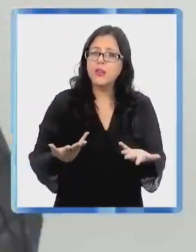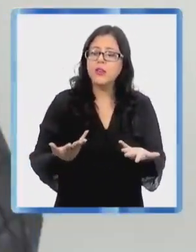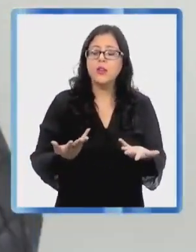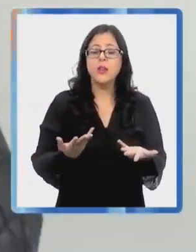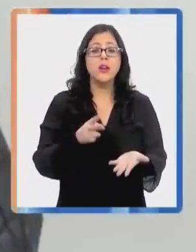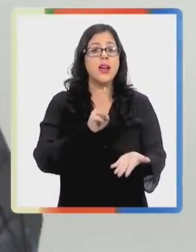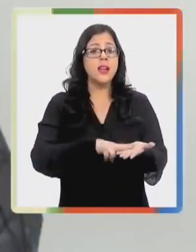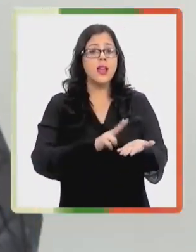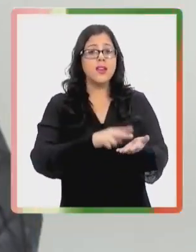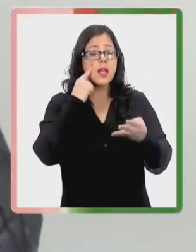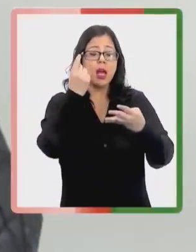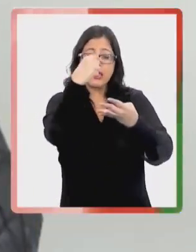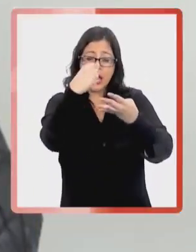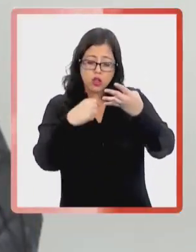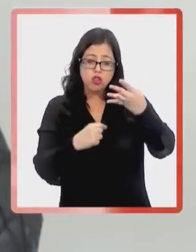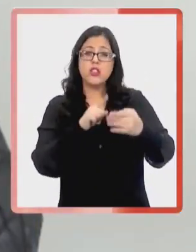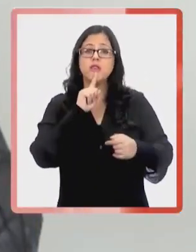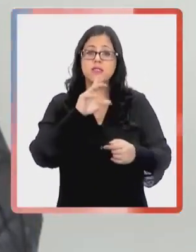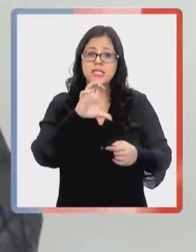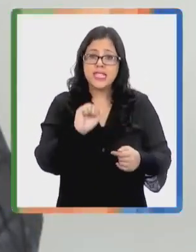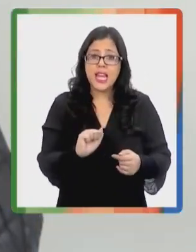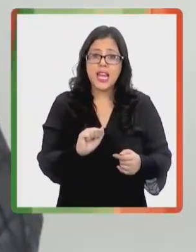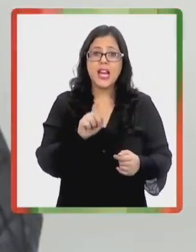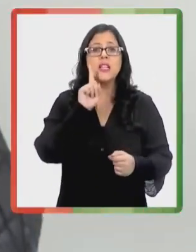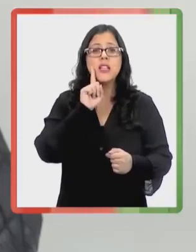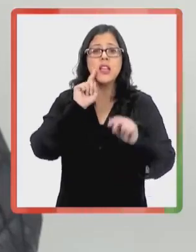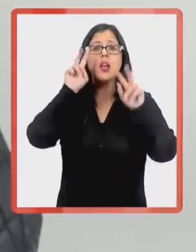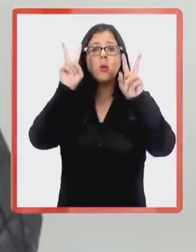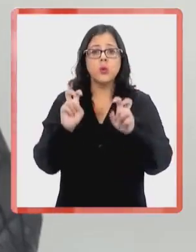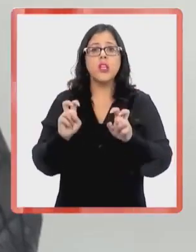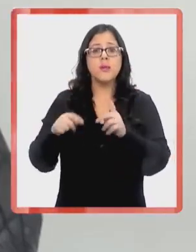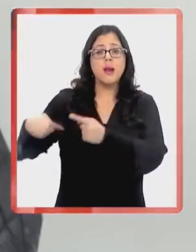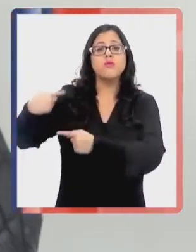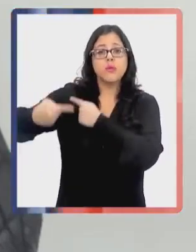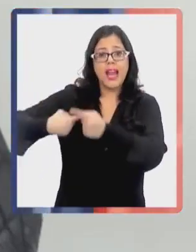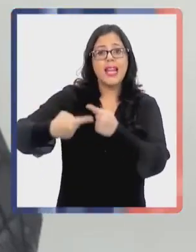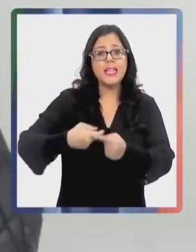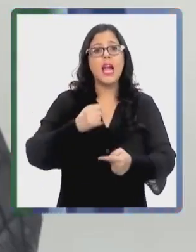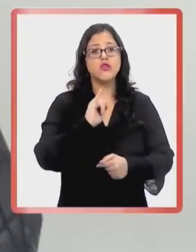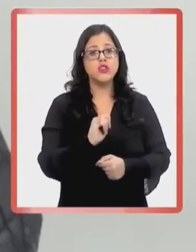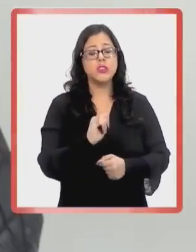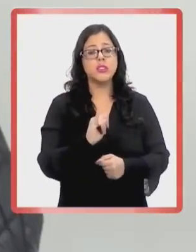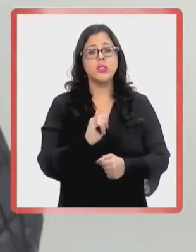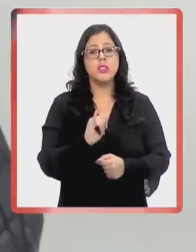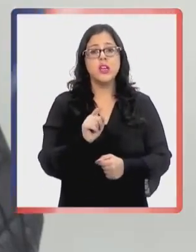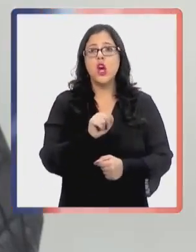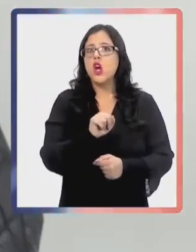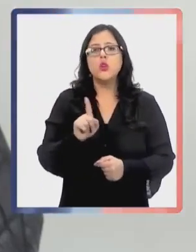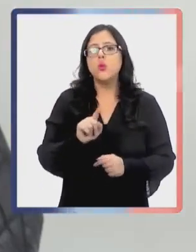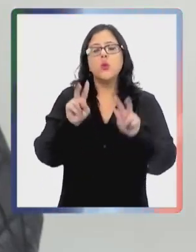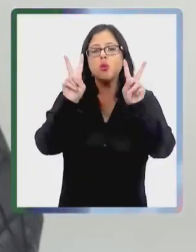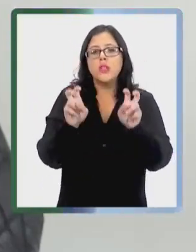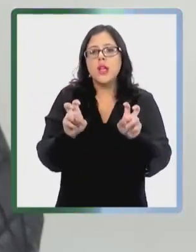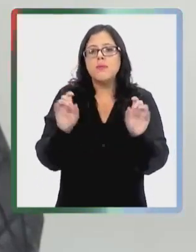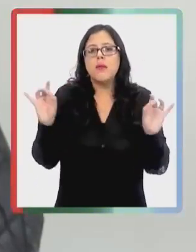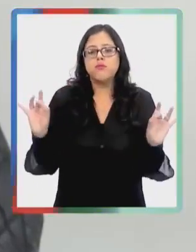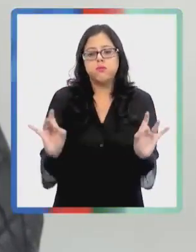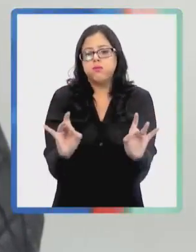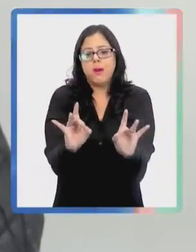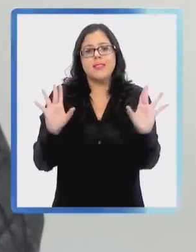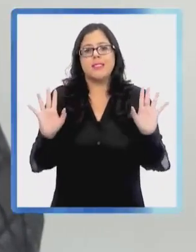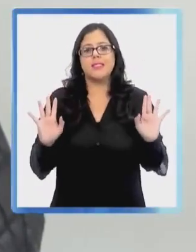La verdad es que el diagnóstico de TEA tiene un componente más bien hereditario. No es algo que